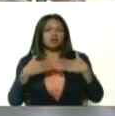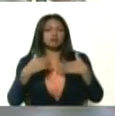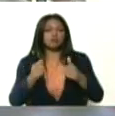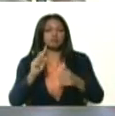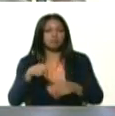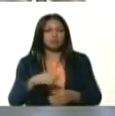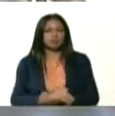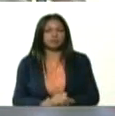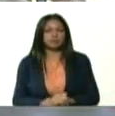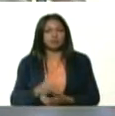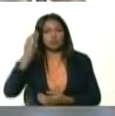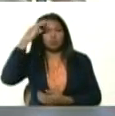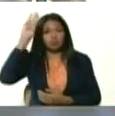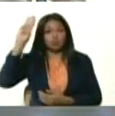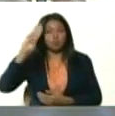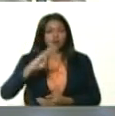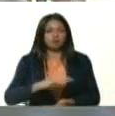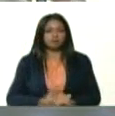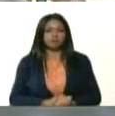Cuba.